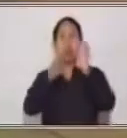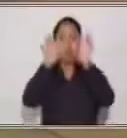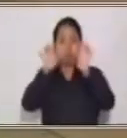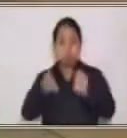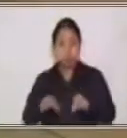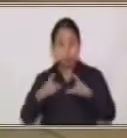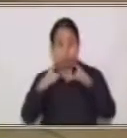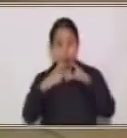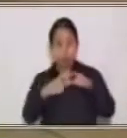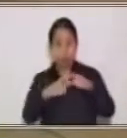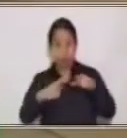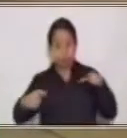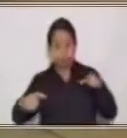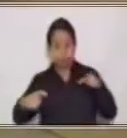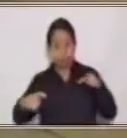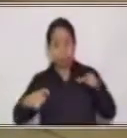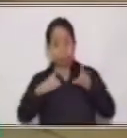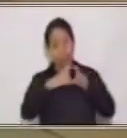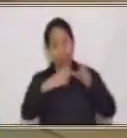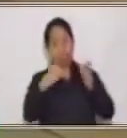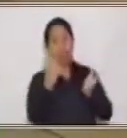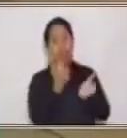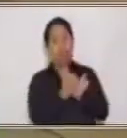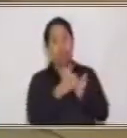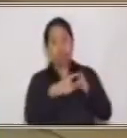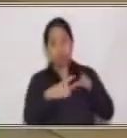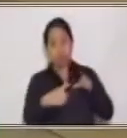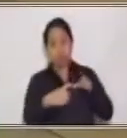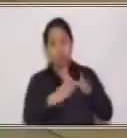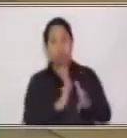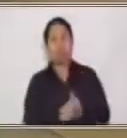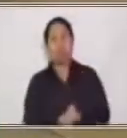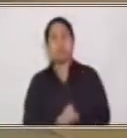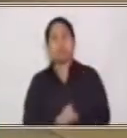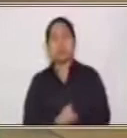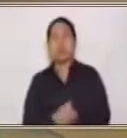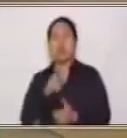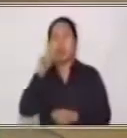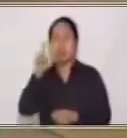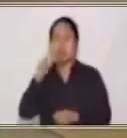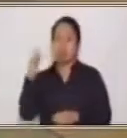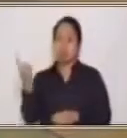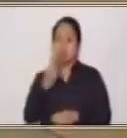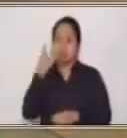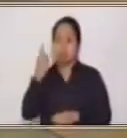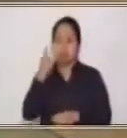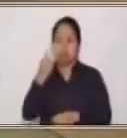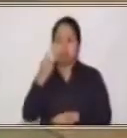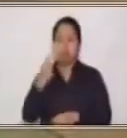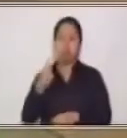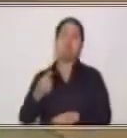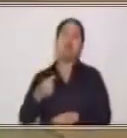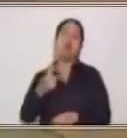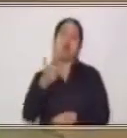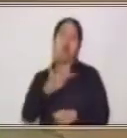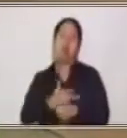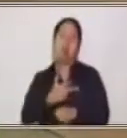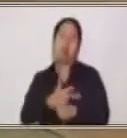billetes que son representativos en nuestra nación. Hemos aprendido también